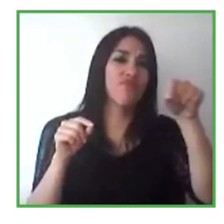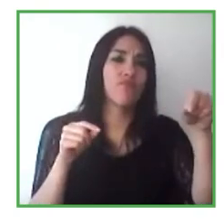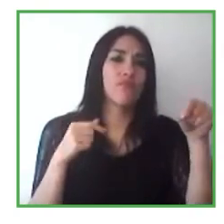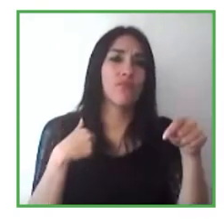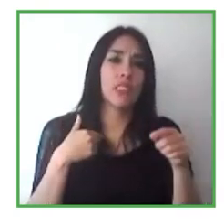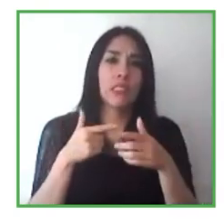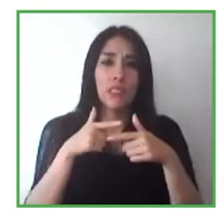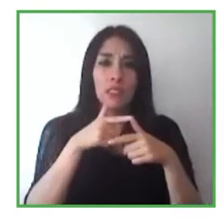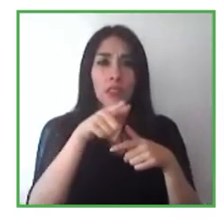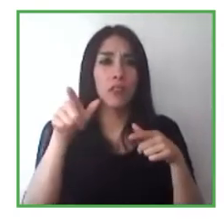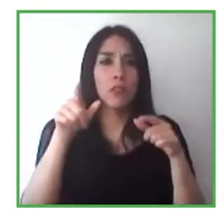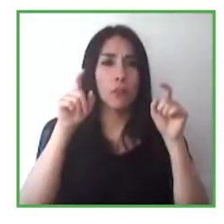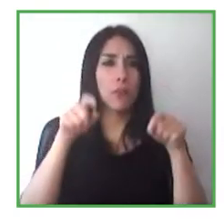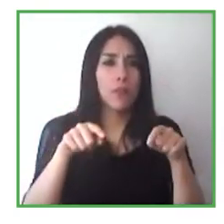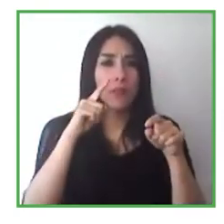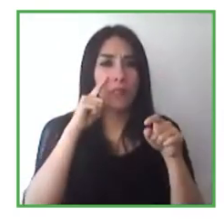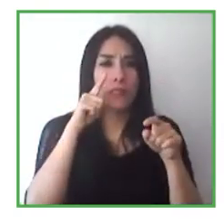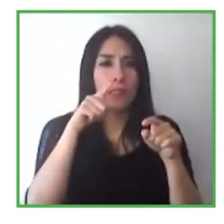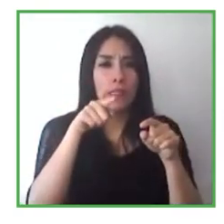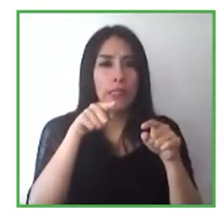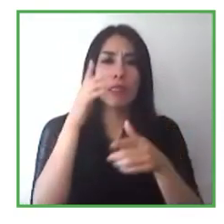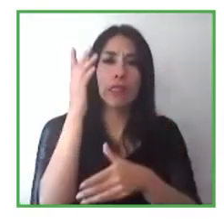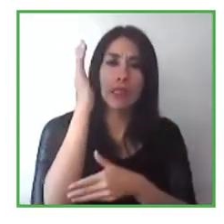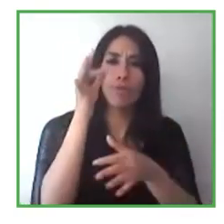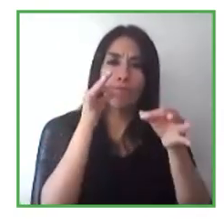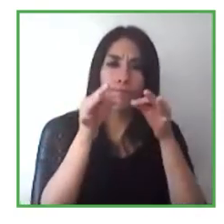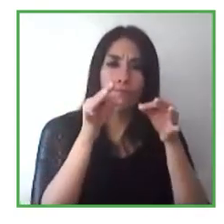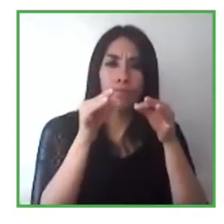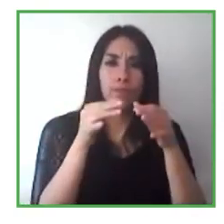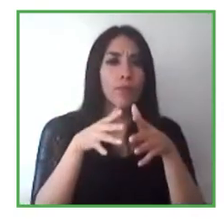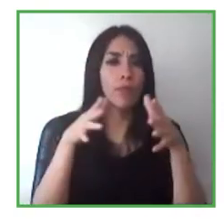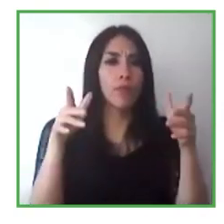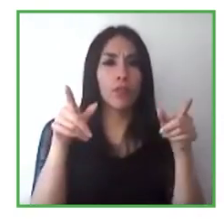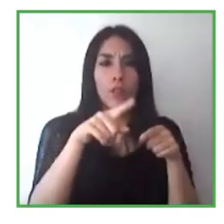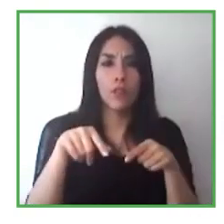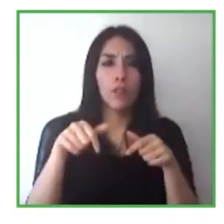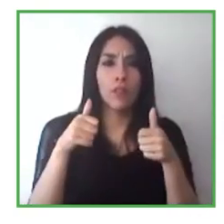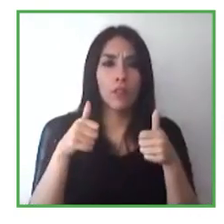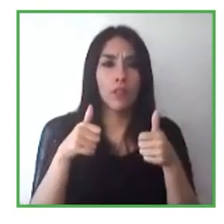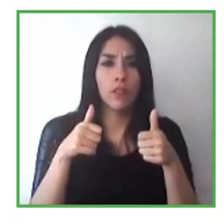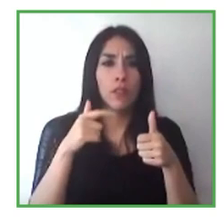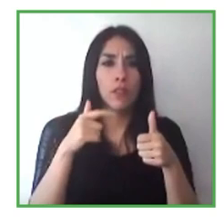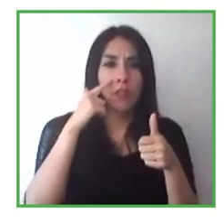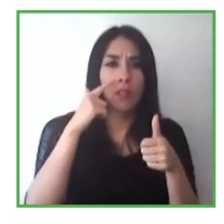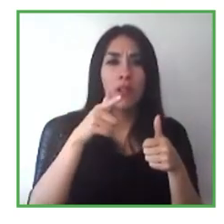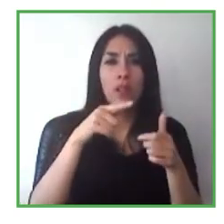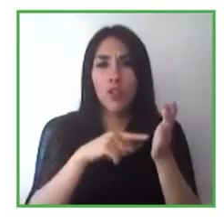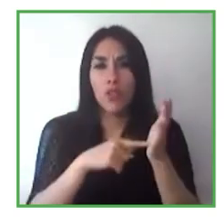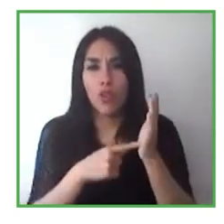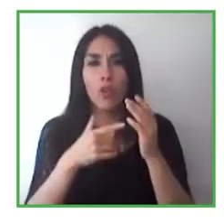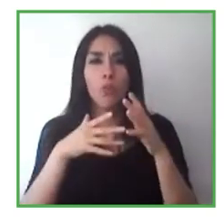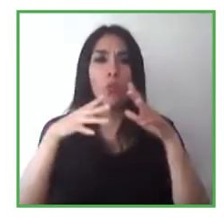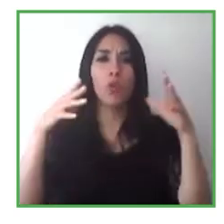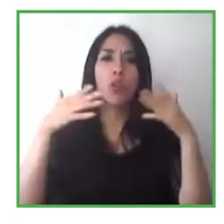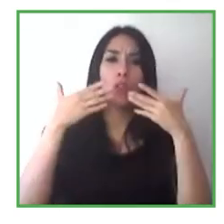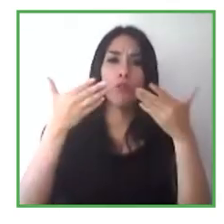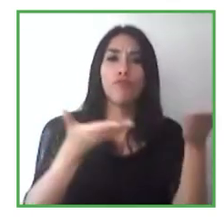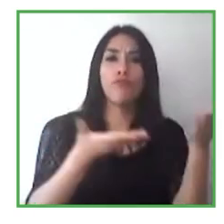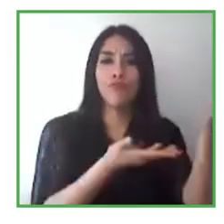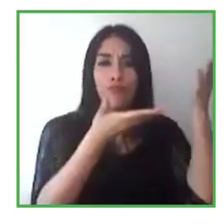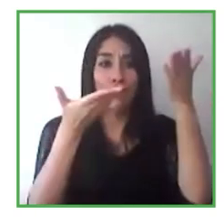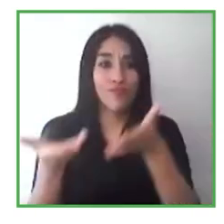discapacidades pero también el día de hoy en este evento. Voy a cerrar con algunos comentarios.